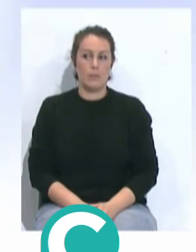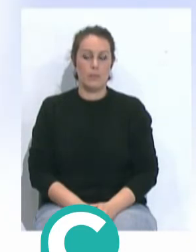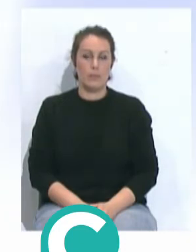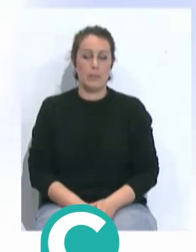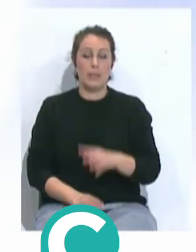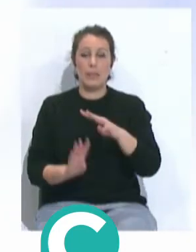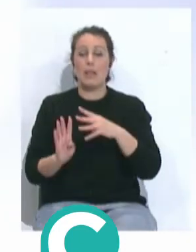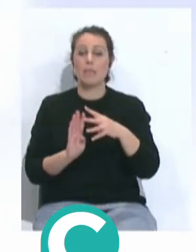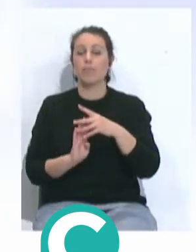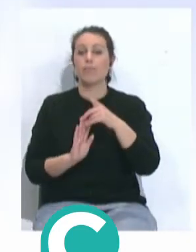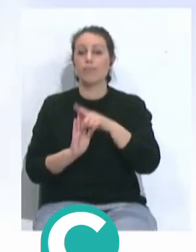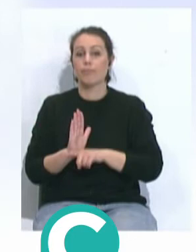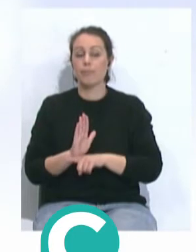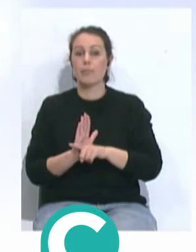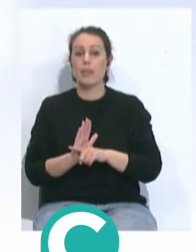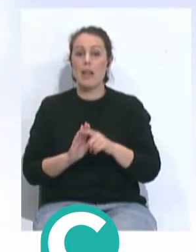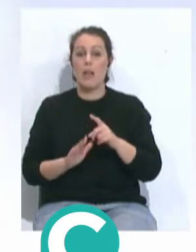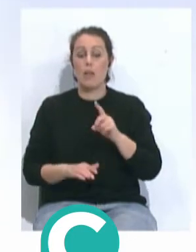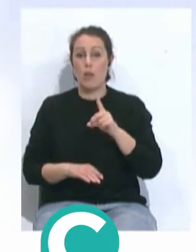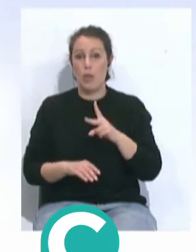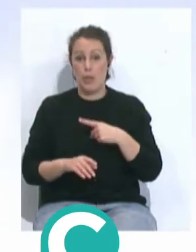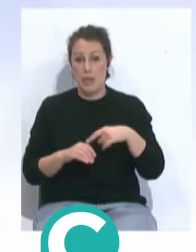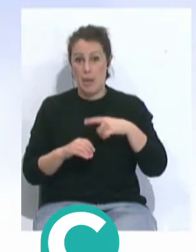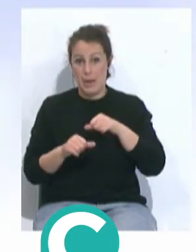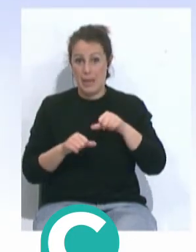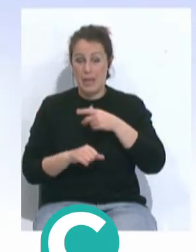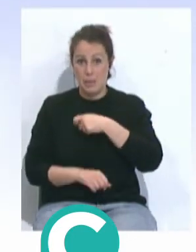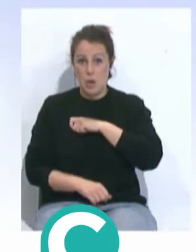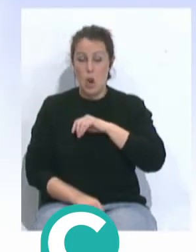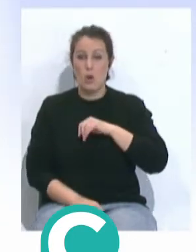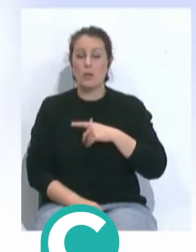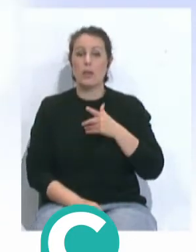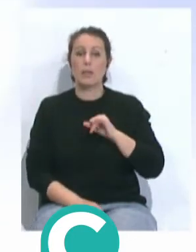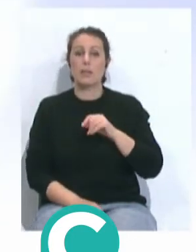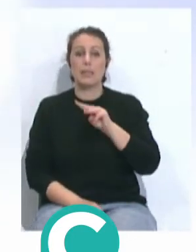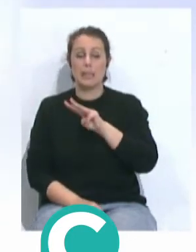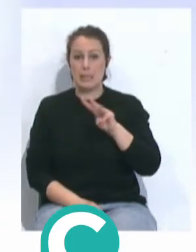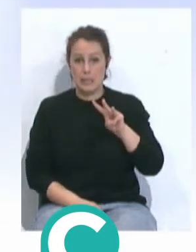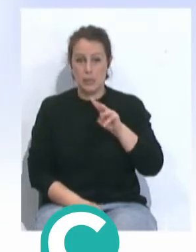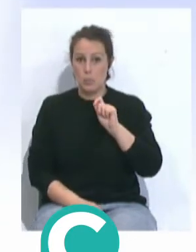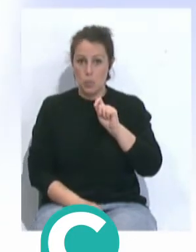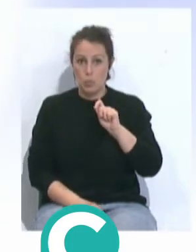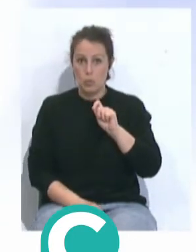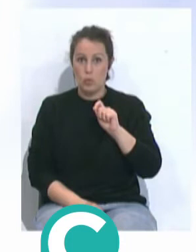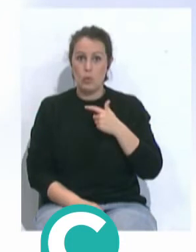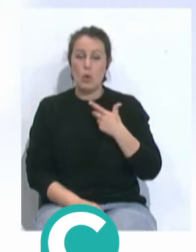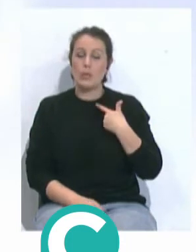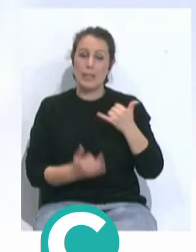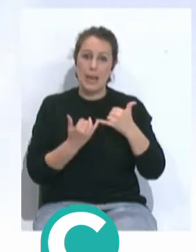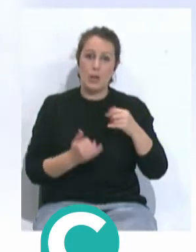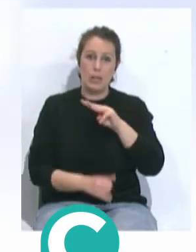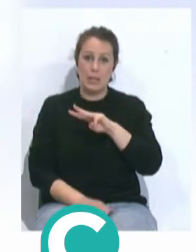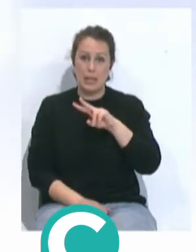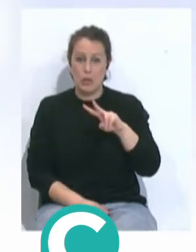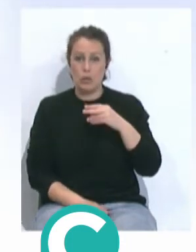La tabla clasificatoria a partir del 12º puesto con el Español que tiene actualmente 33 puntos, el 13º rayo 32,